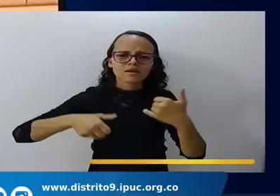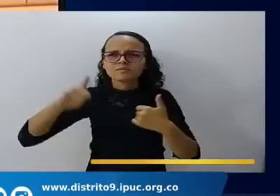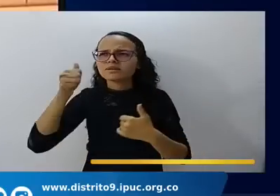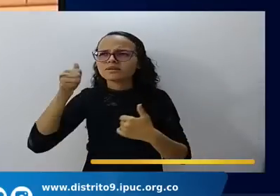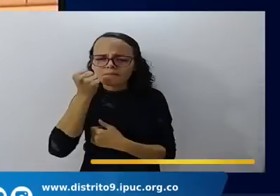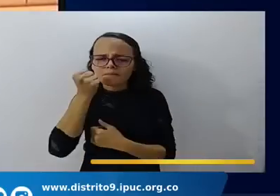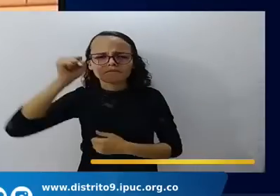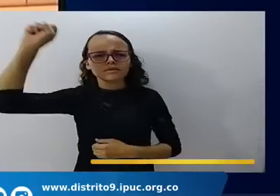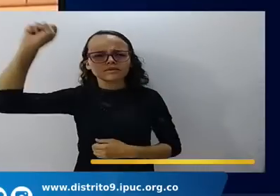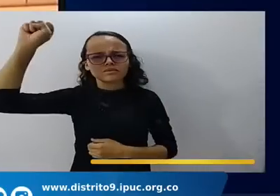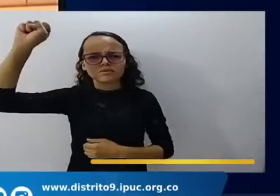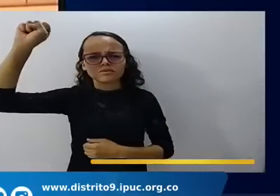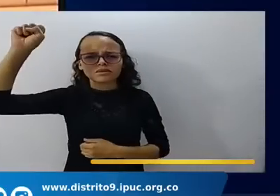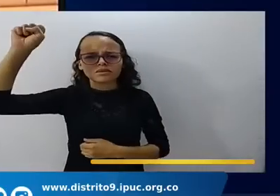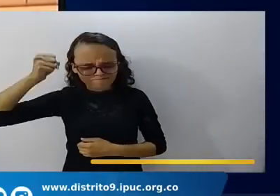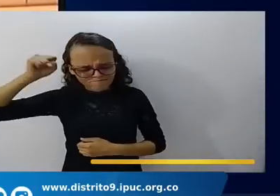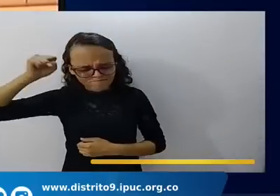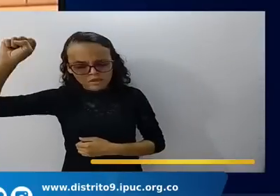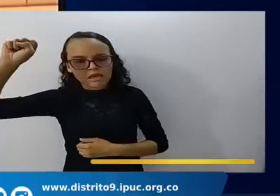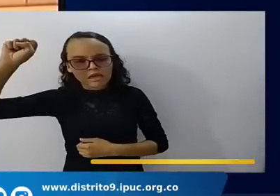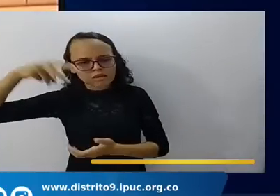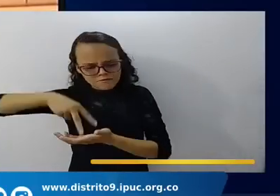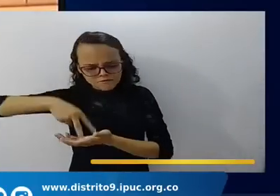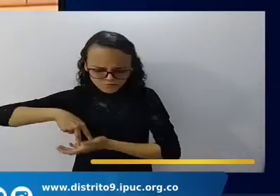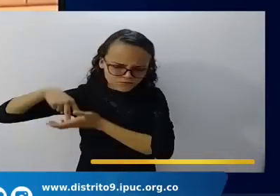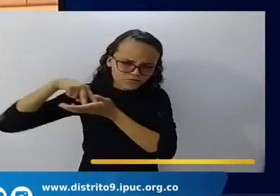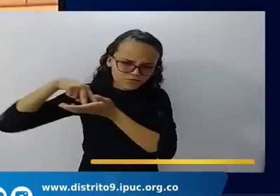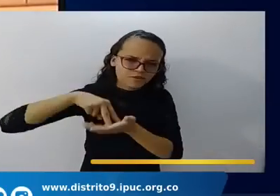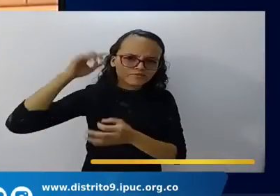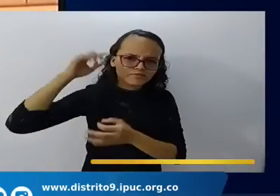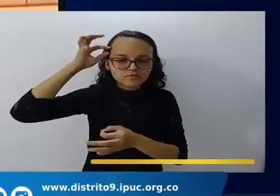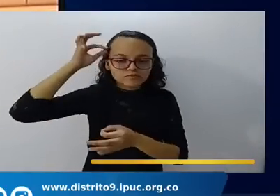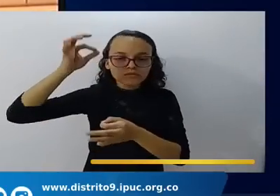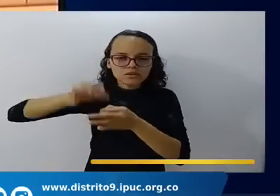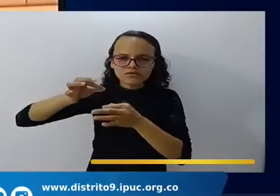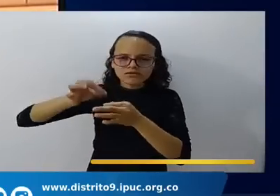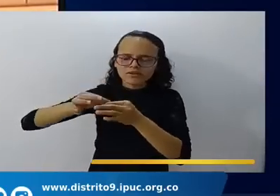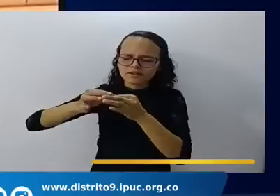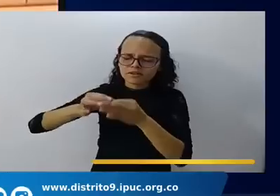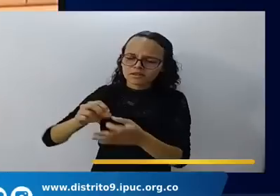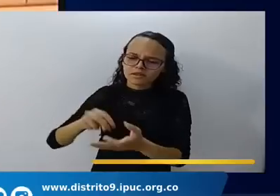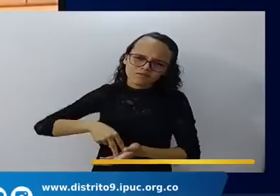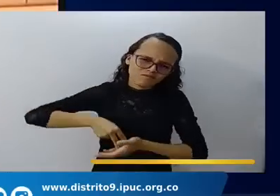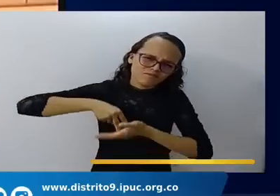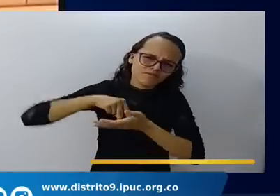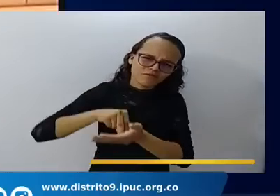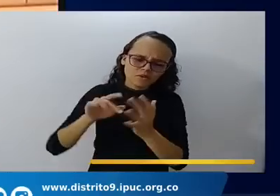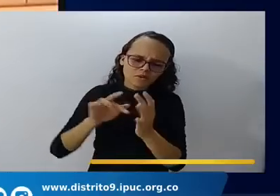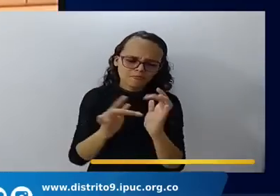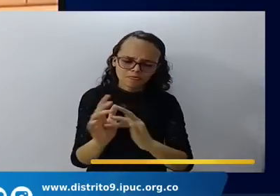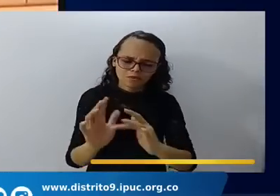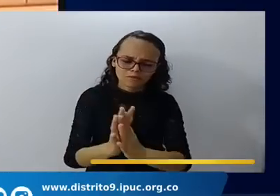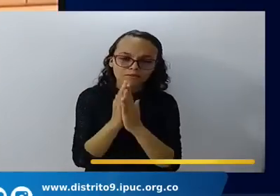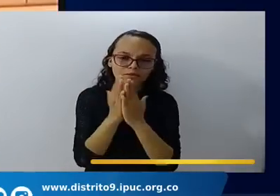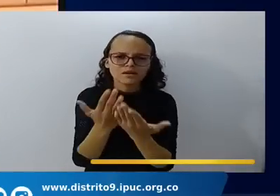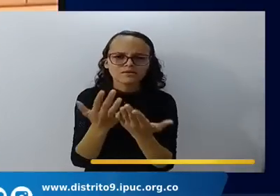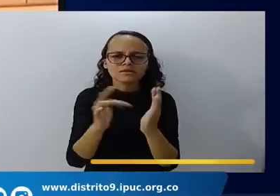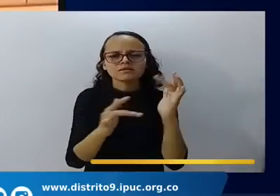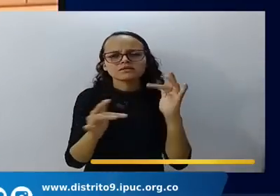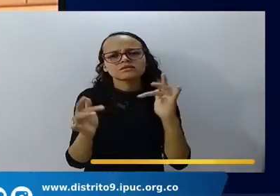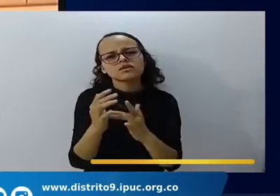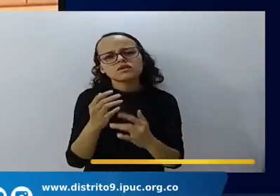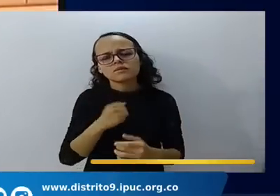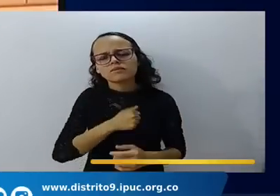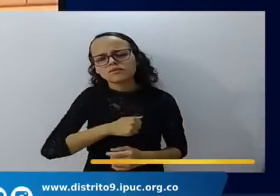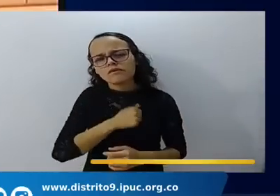victoria y afirmar mi fe en ti en tu palabra señor que